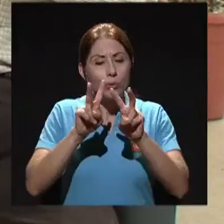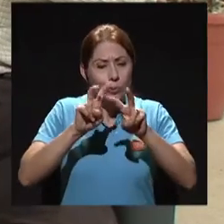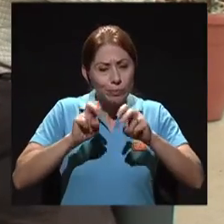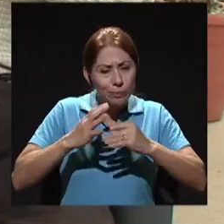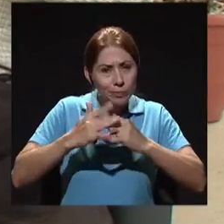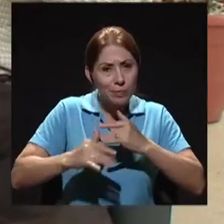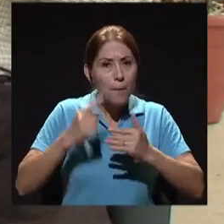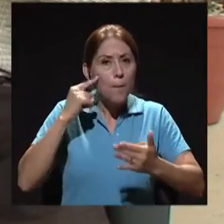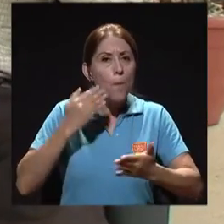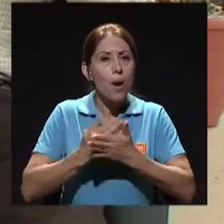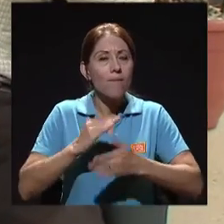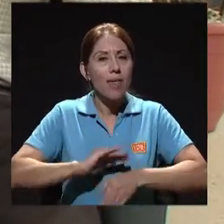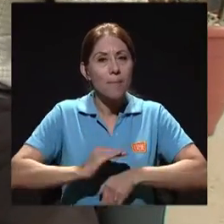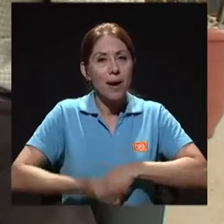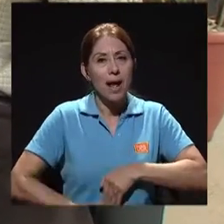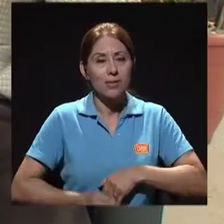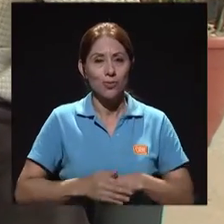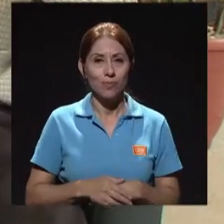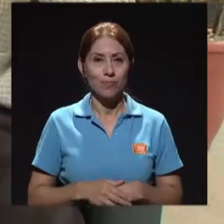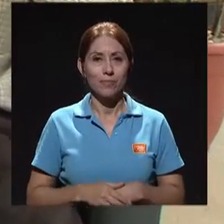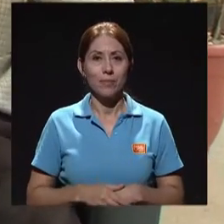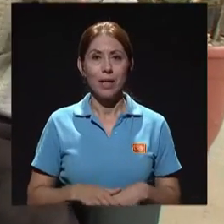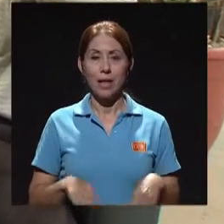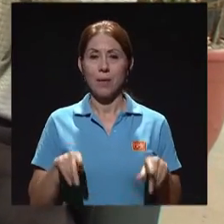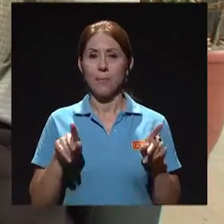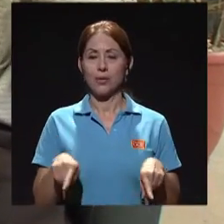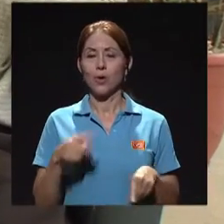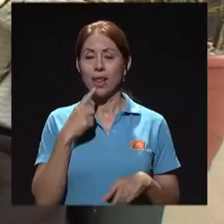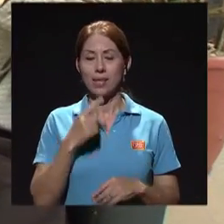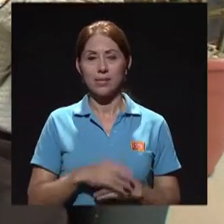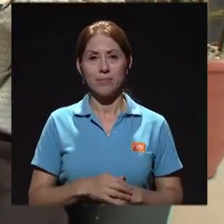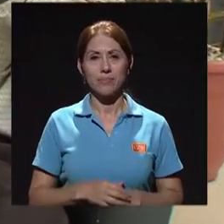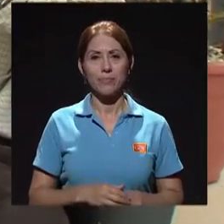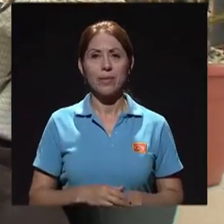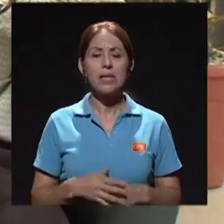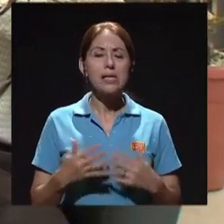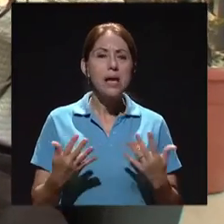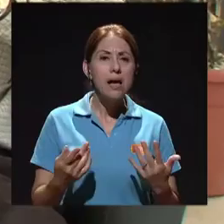¿verdad? Que mire, que es que a los cuantos días,